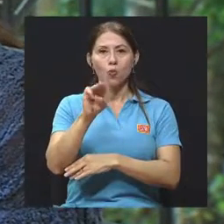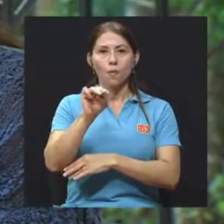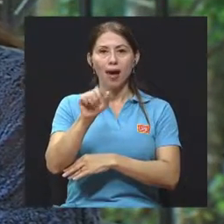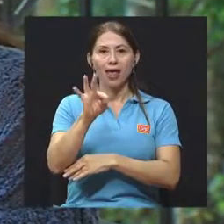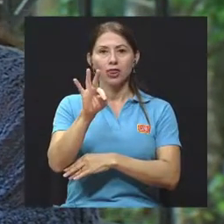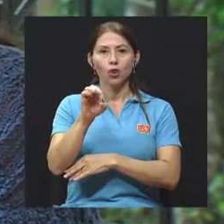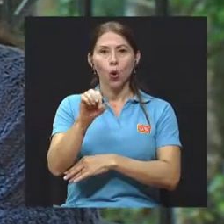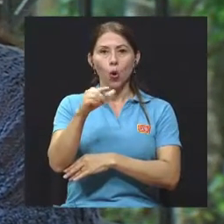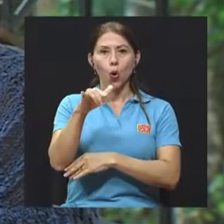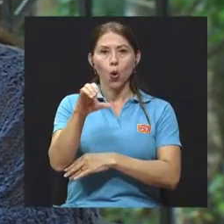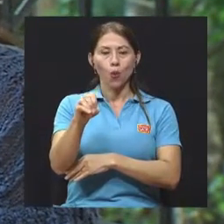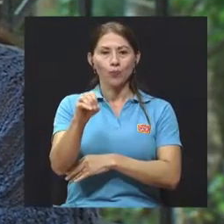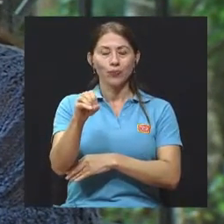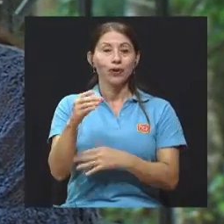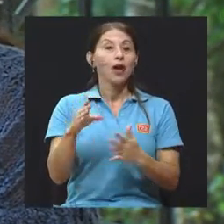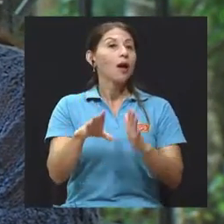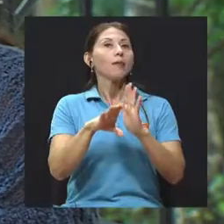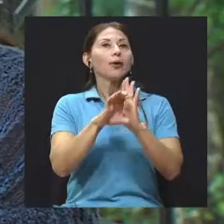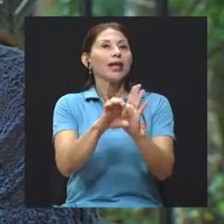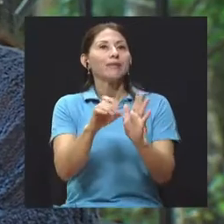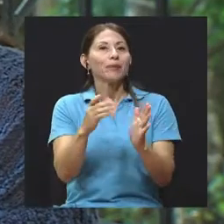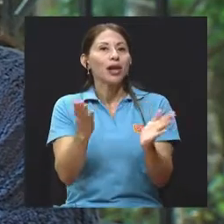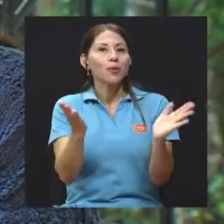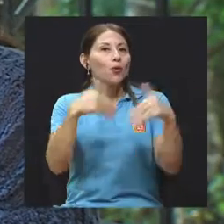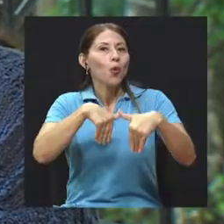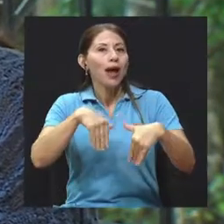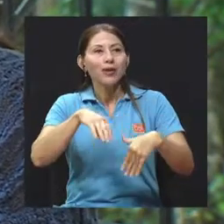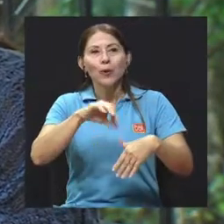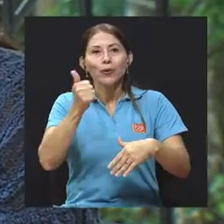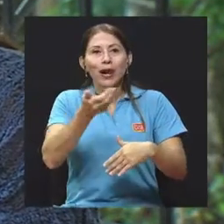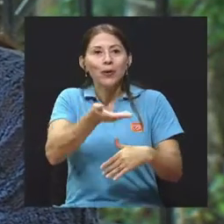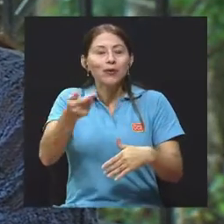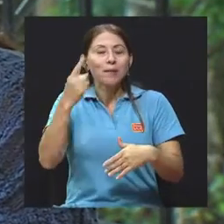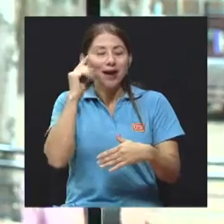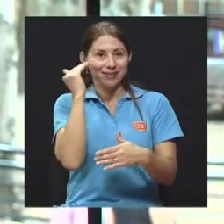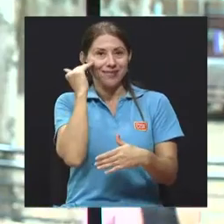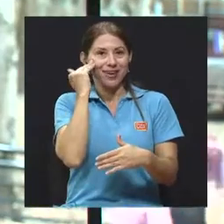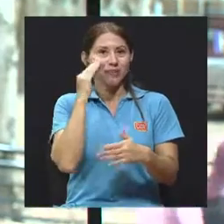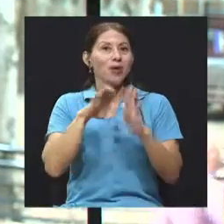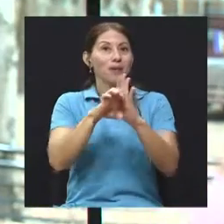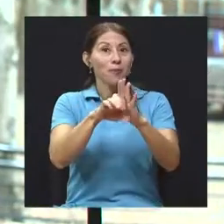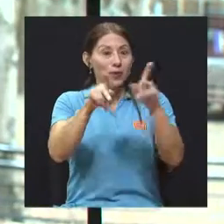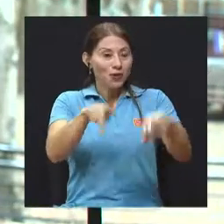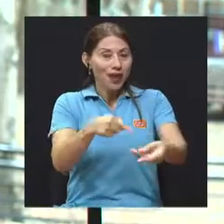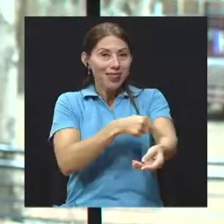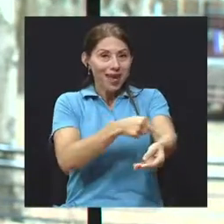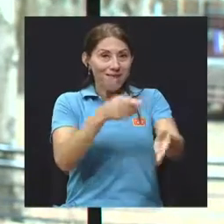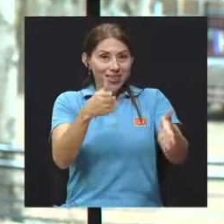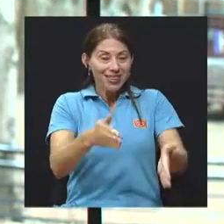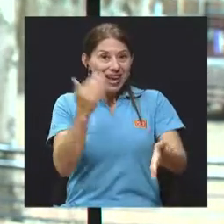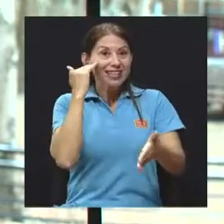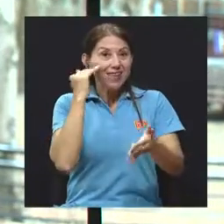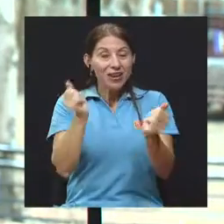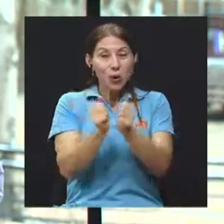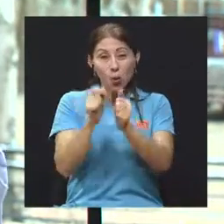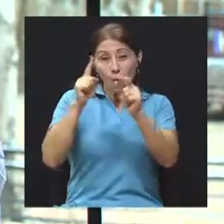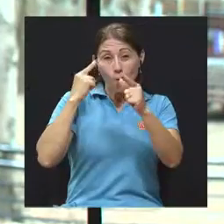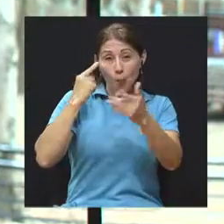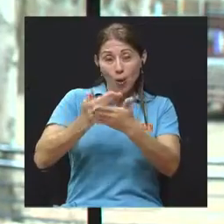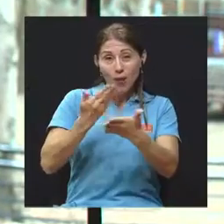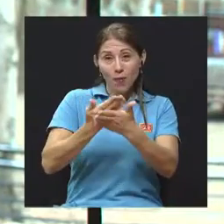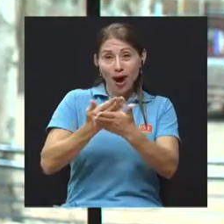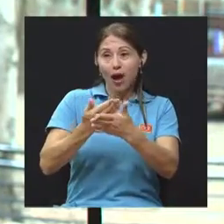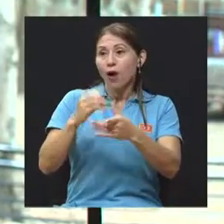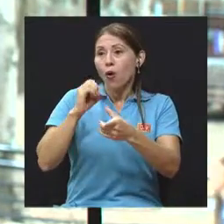como, por ejemplo, el diabético, que es que ya el azúcar salió por encima de un corte, entonces tiene diabetes o el hipertenso, hay que hacer un asumo y un análisis